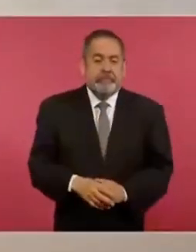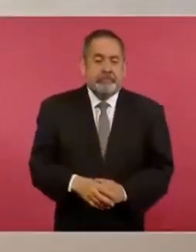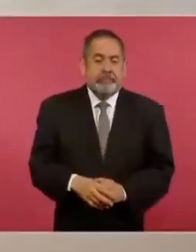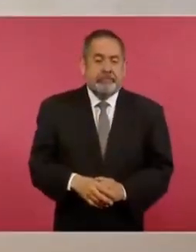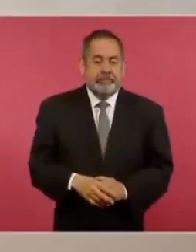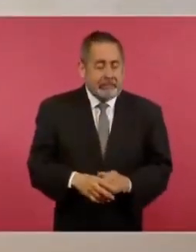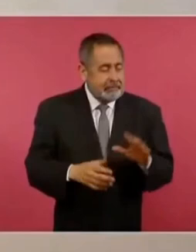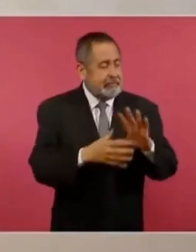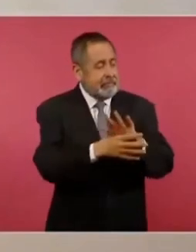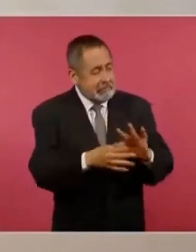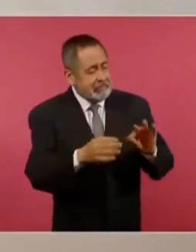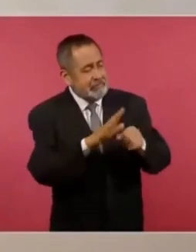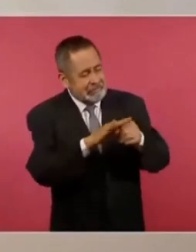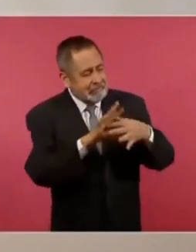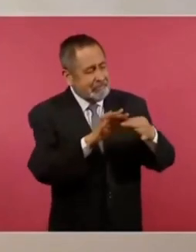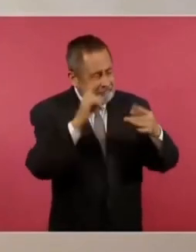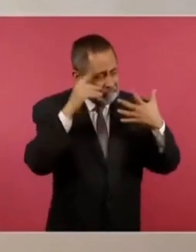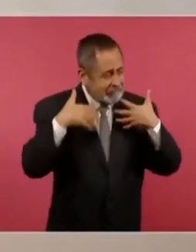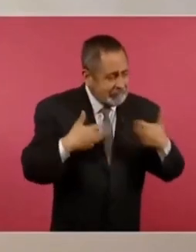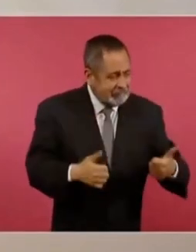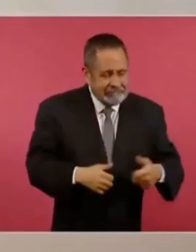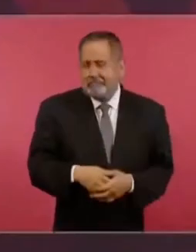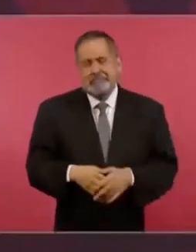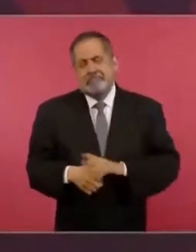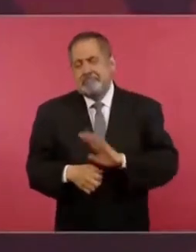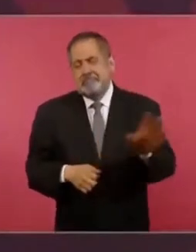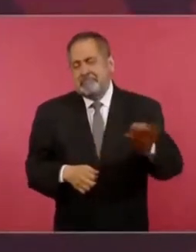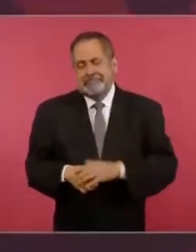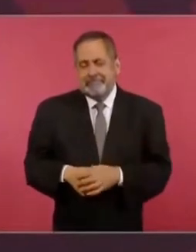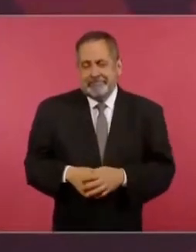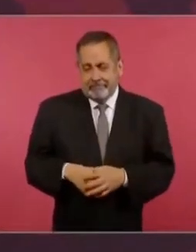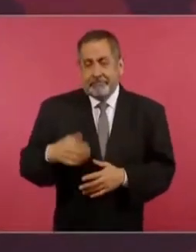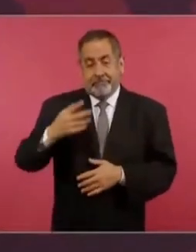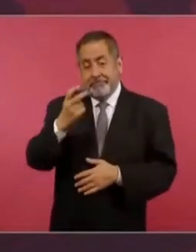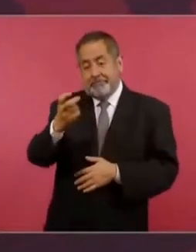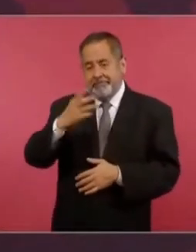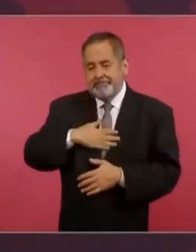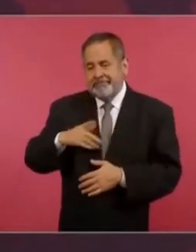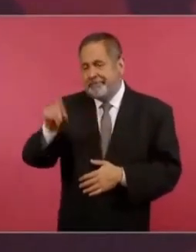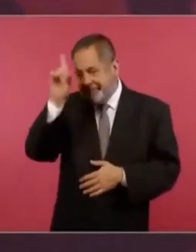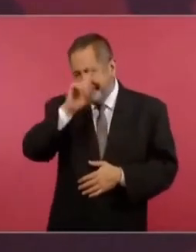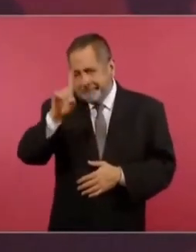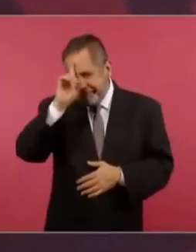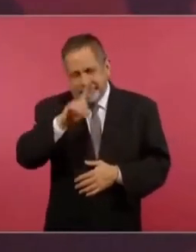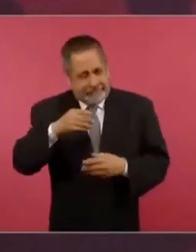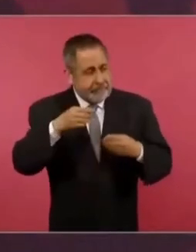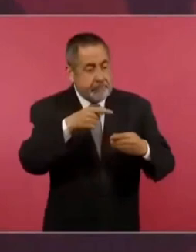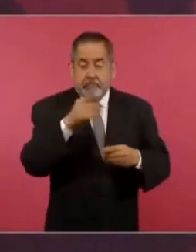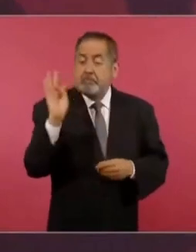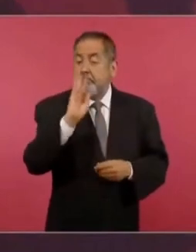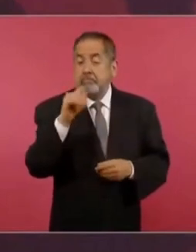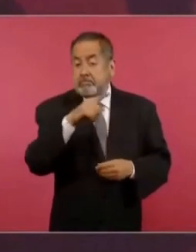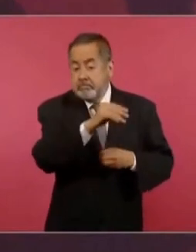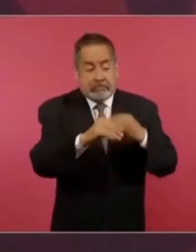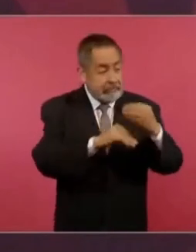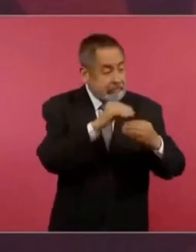convences, convences nada. Por eso mi consejo es, si vas a discutir